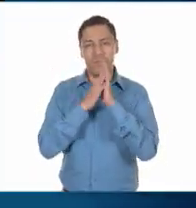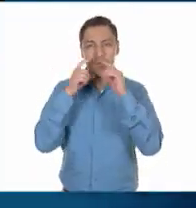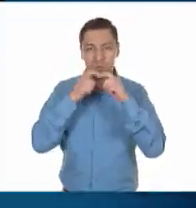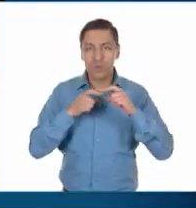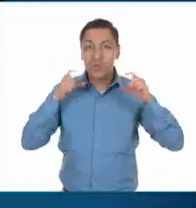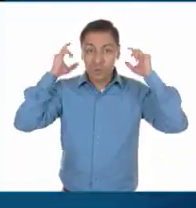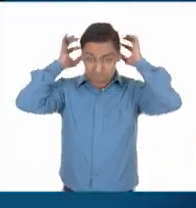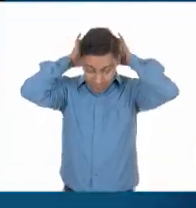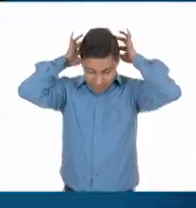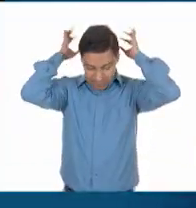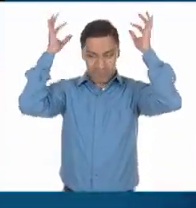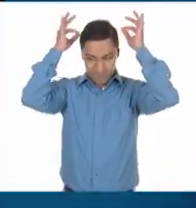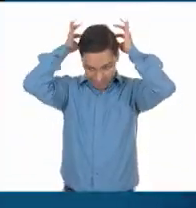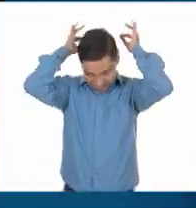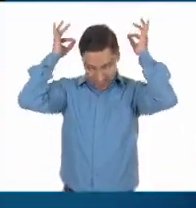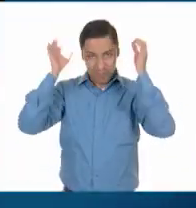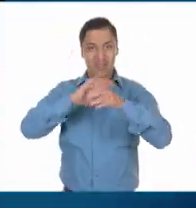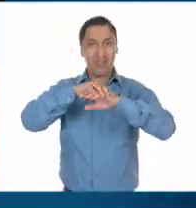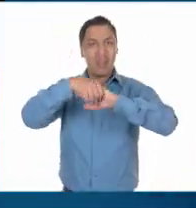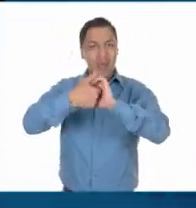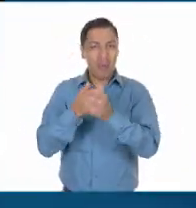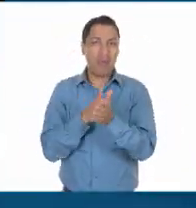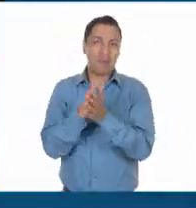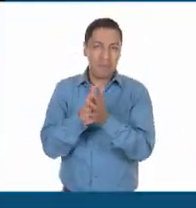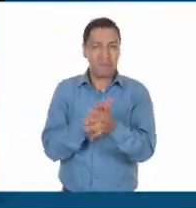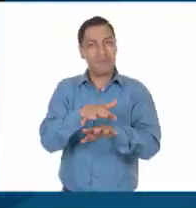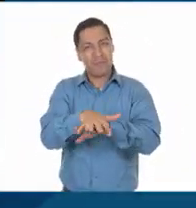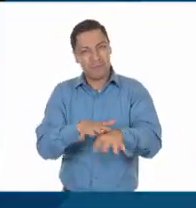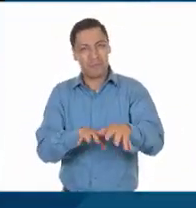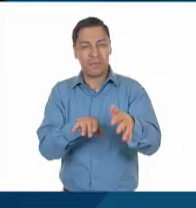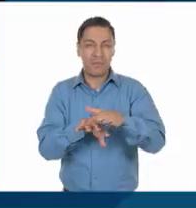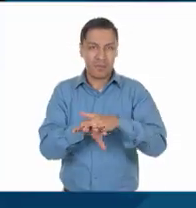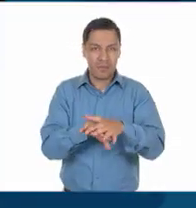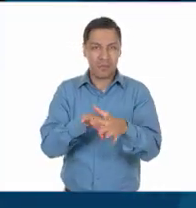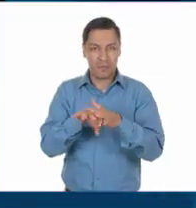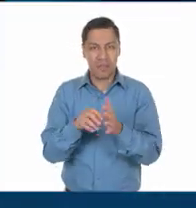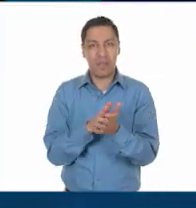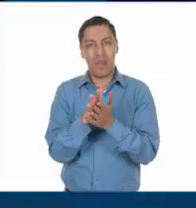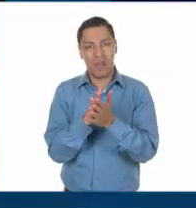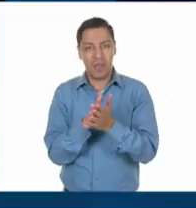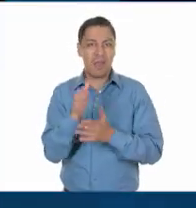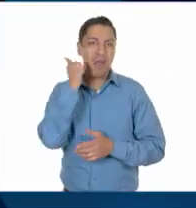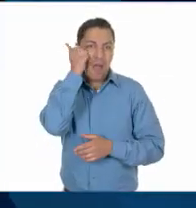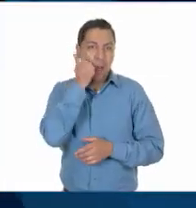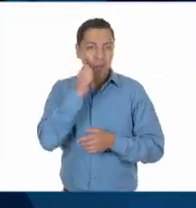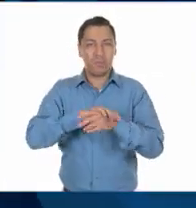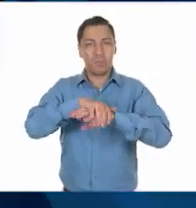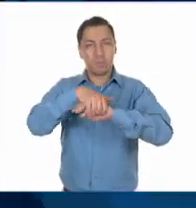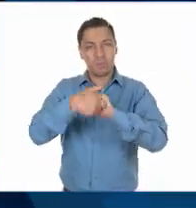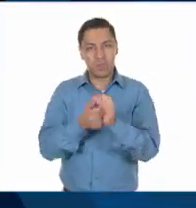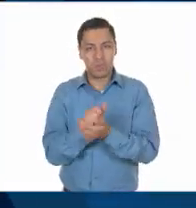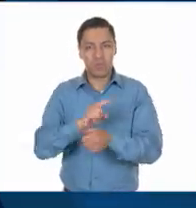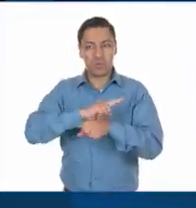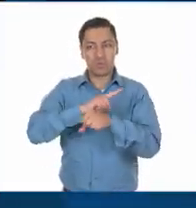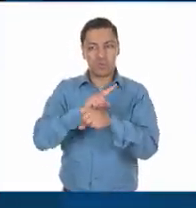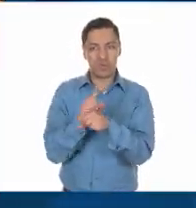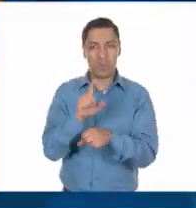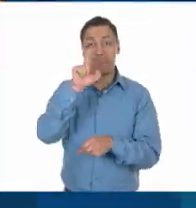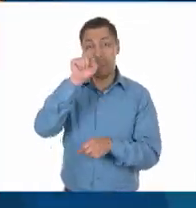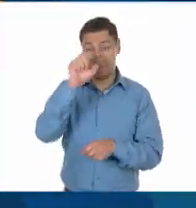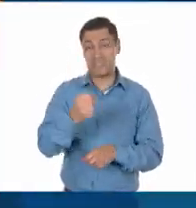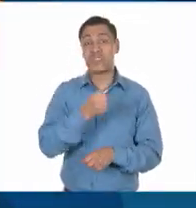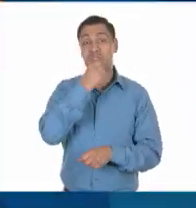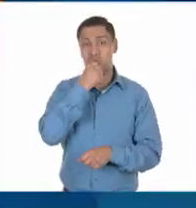el cubrebocas. Lava tus manos frecuentemente con agua y con jabón por lo menos durante 20 segundos.